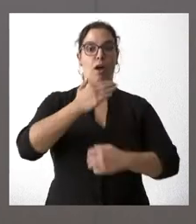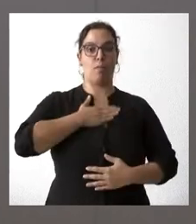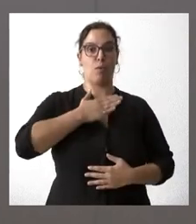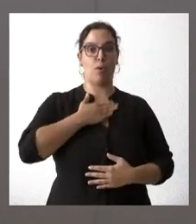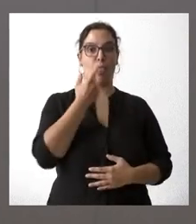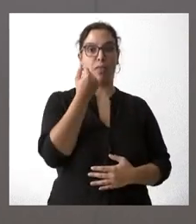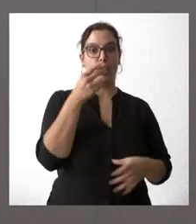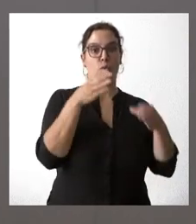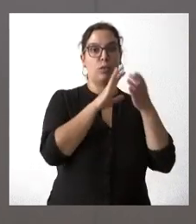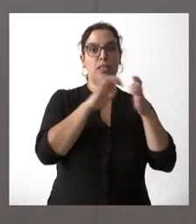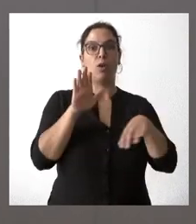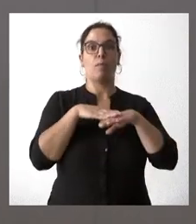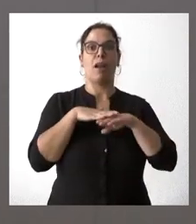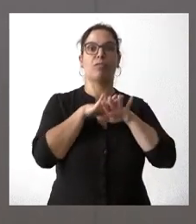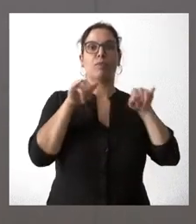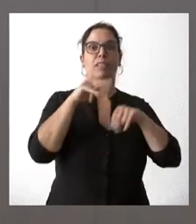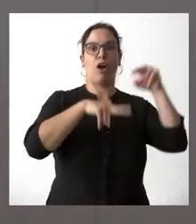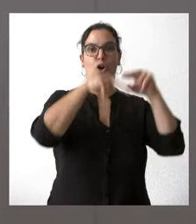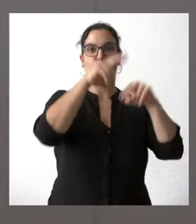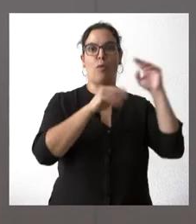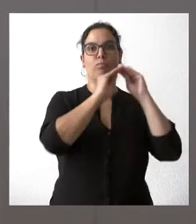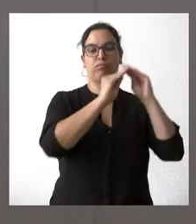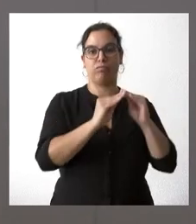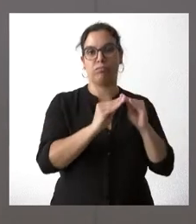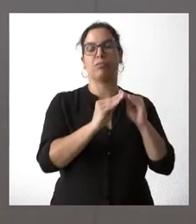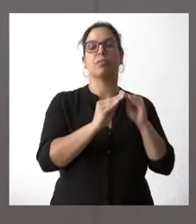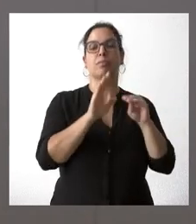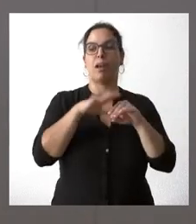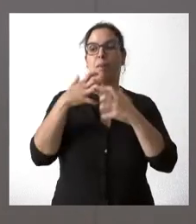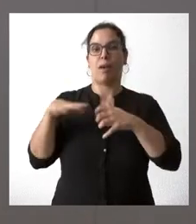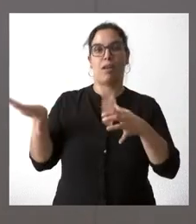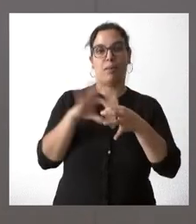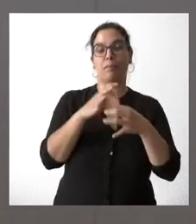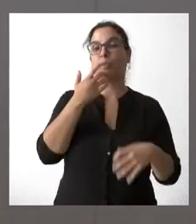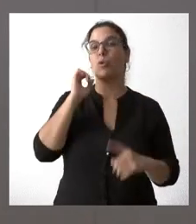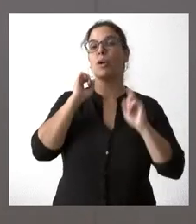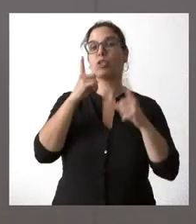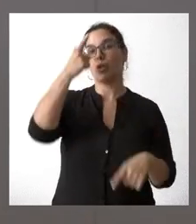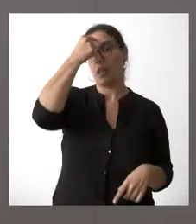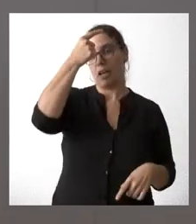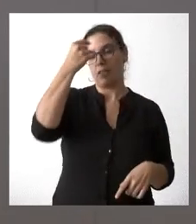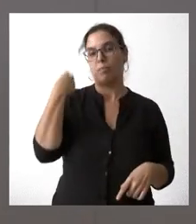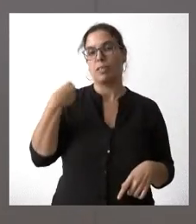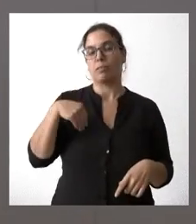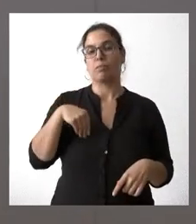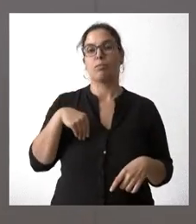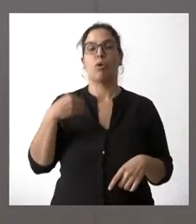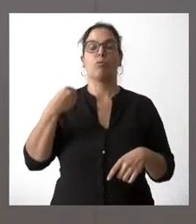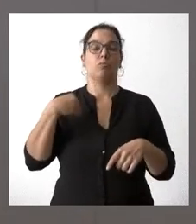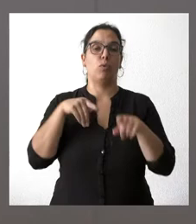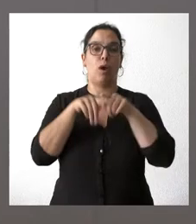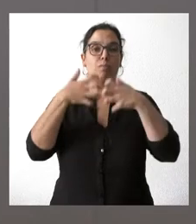correspondientes para asegurar la instalación de estos equipos. En el caso de Ávila se trata de un acelerador lineal